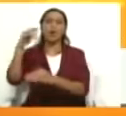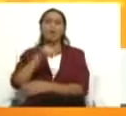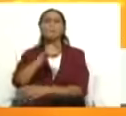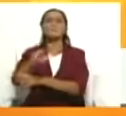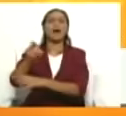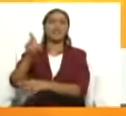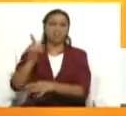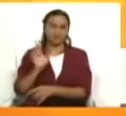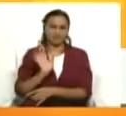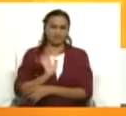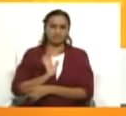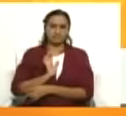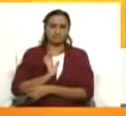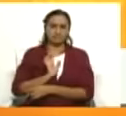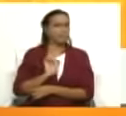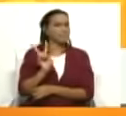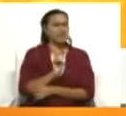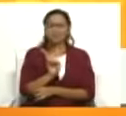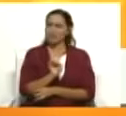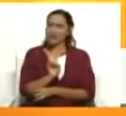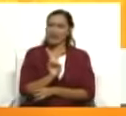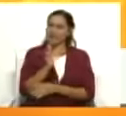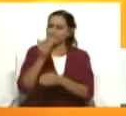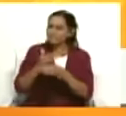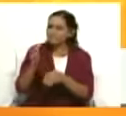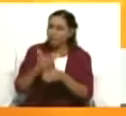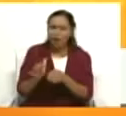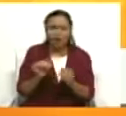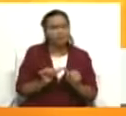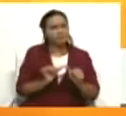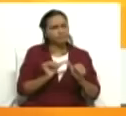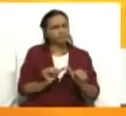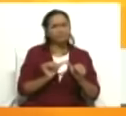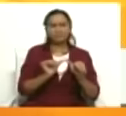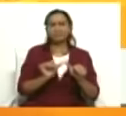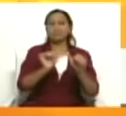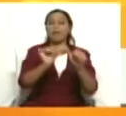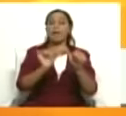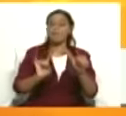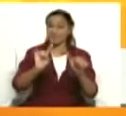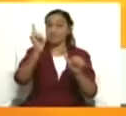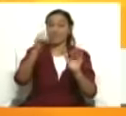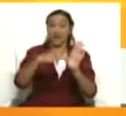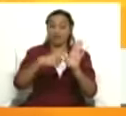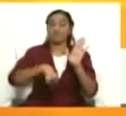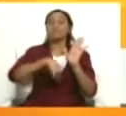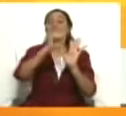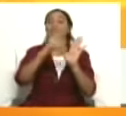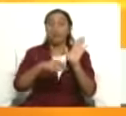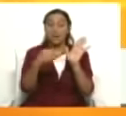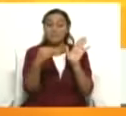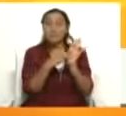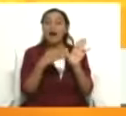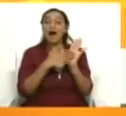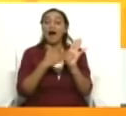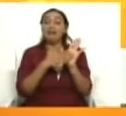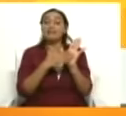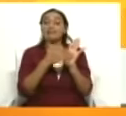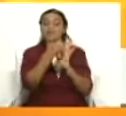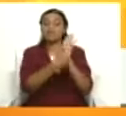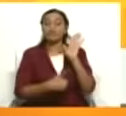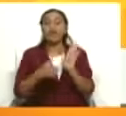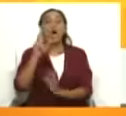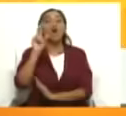va a seguir. Venezuela fue uno de los primeros países en suscribir el Estatuto de Roma. Venezuela siempre a nivel